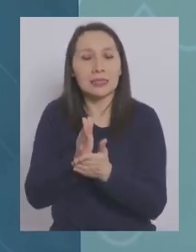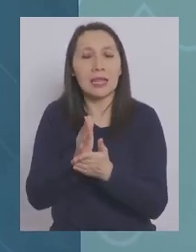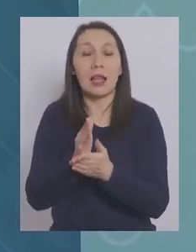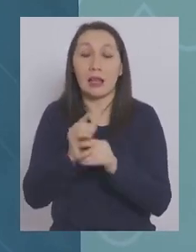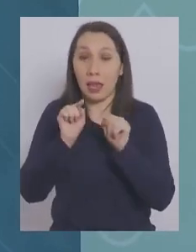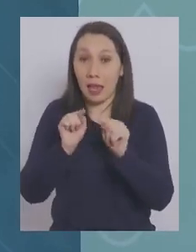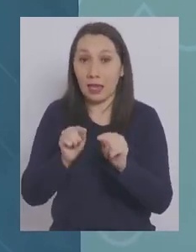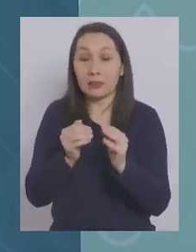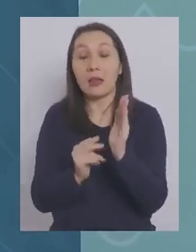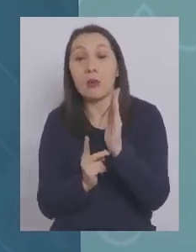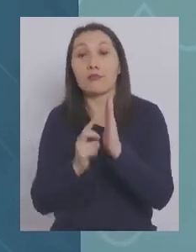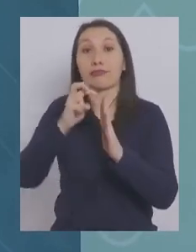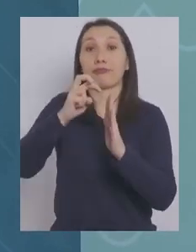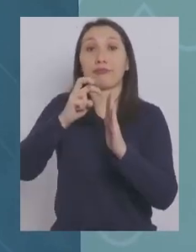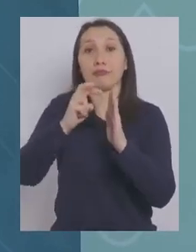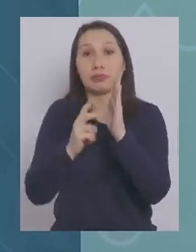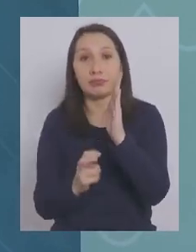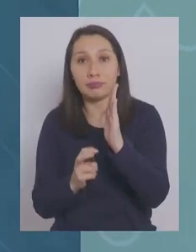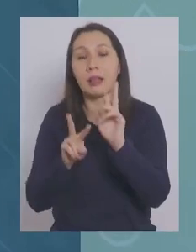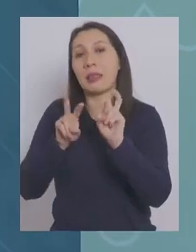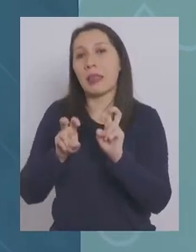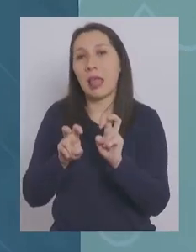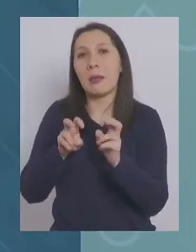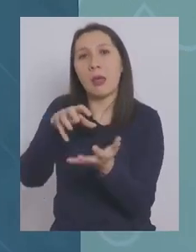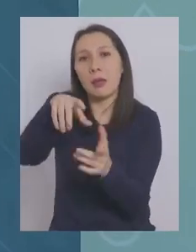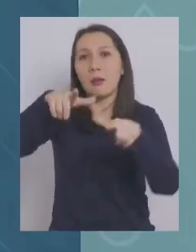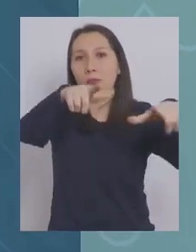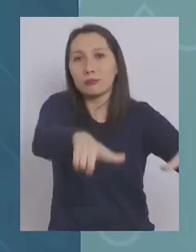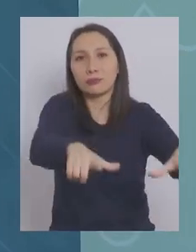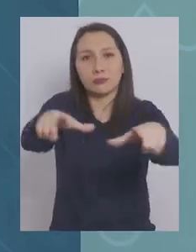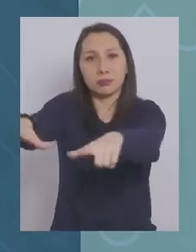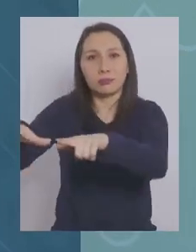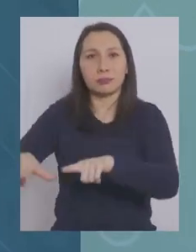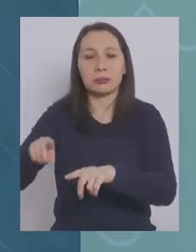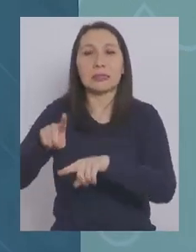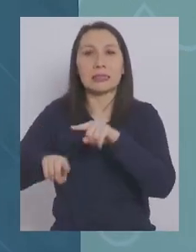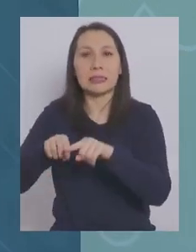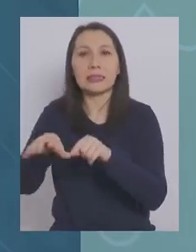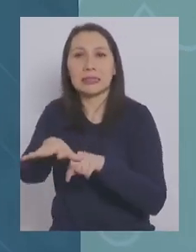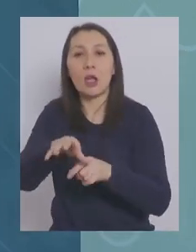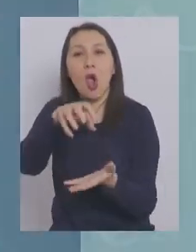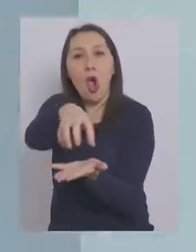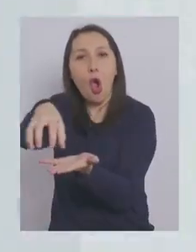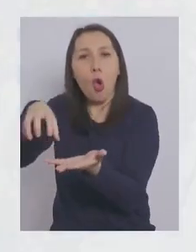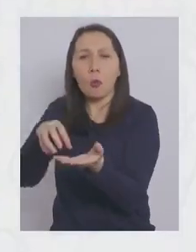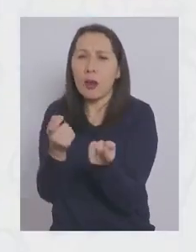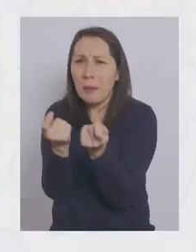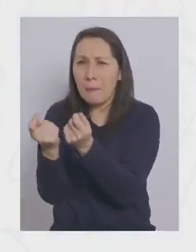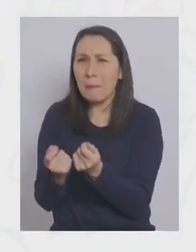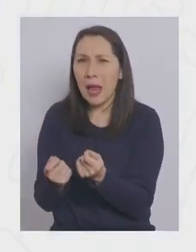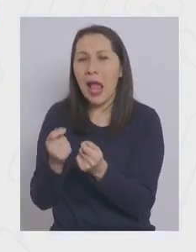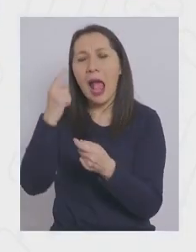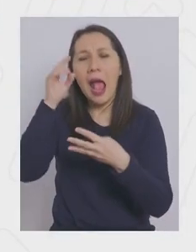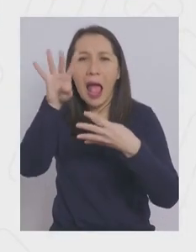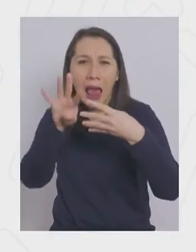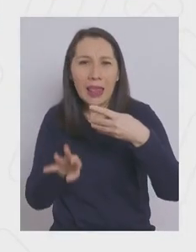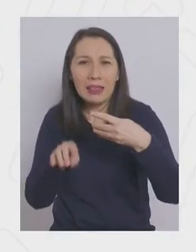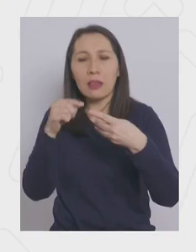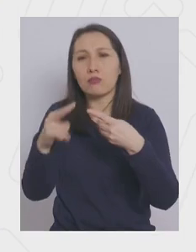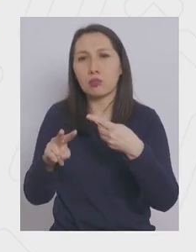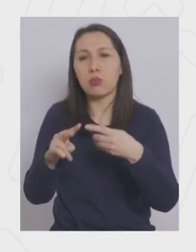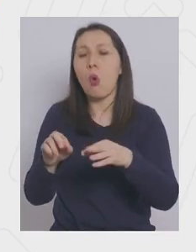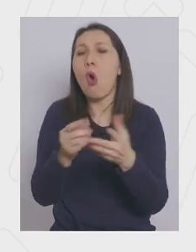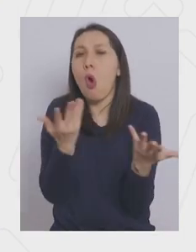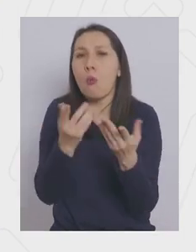en donde avanzan y retroceden por unidades territoriales, que agrupen comunas de acuerdo a las características regionales y su